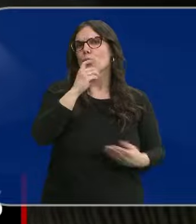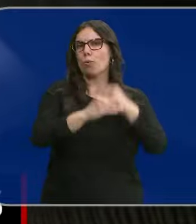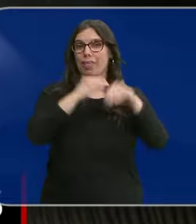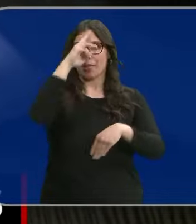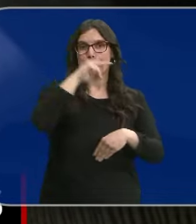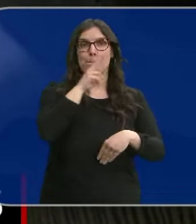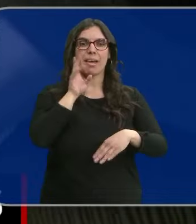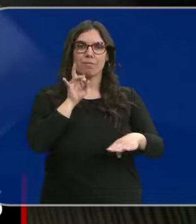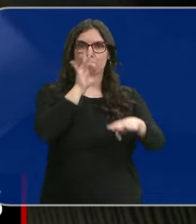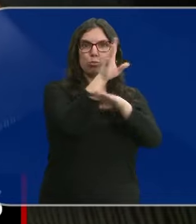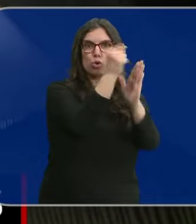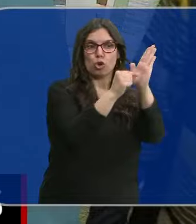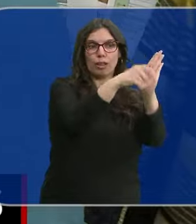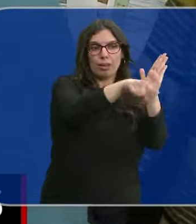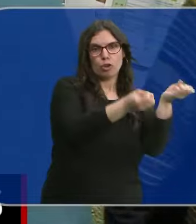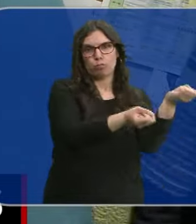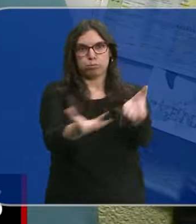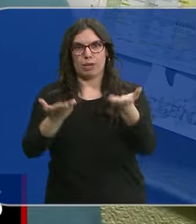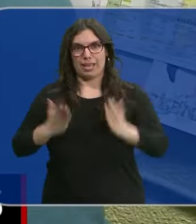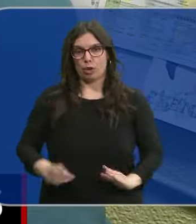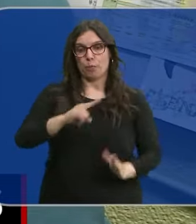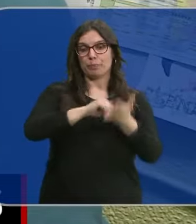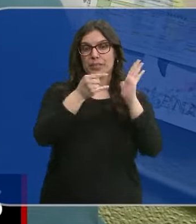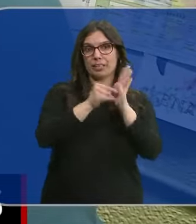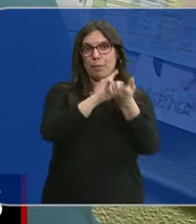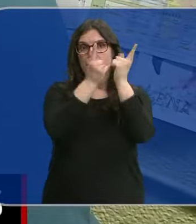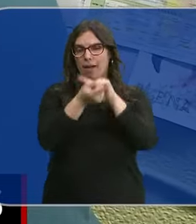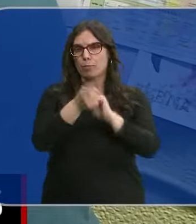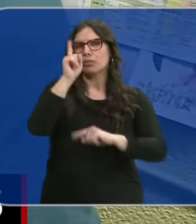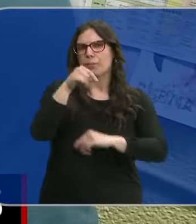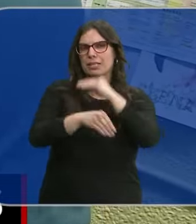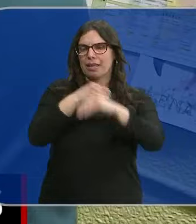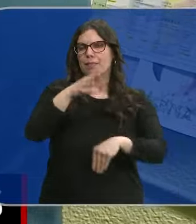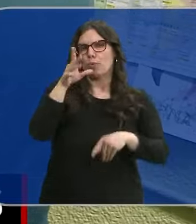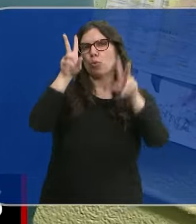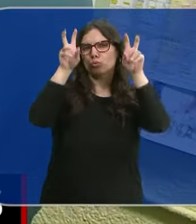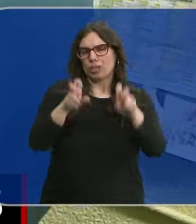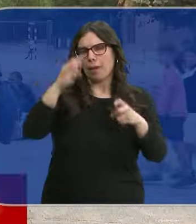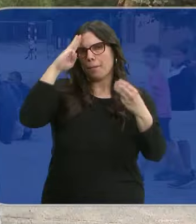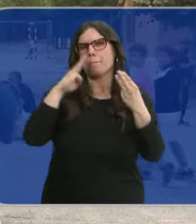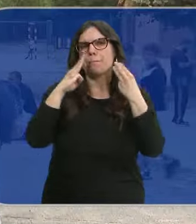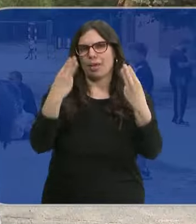y ellos se las comunican a sus hijos. Este cambio de sistema conlleva connotaciones pedagógicas.